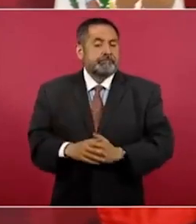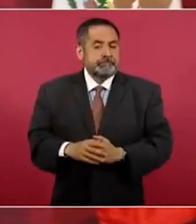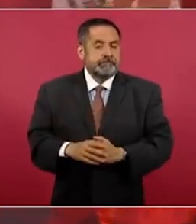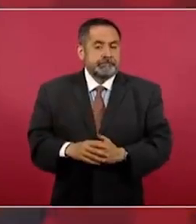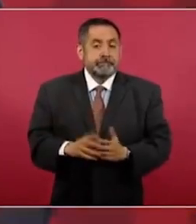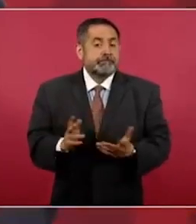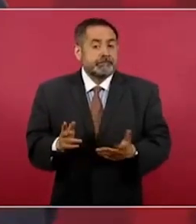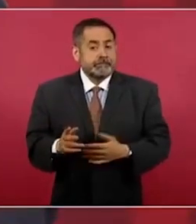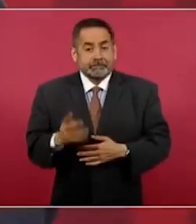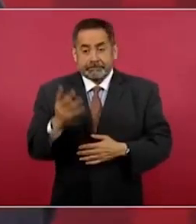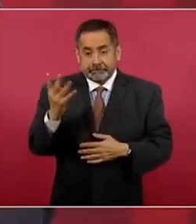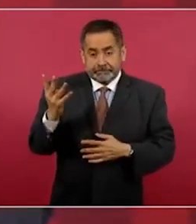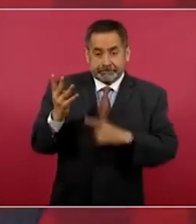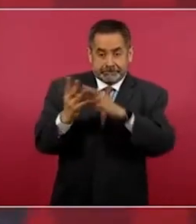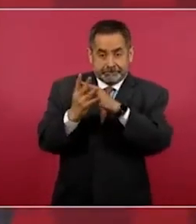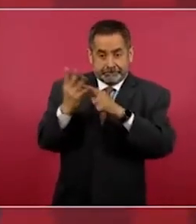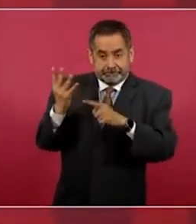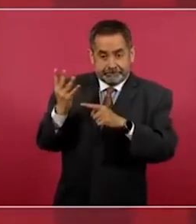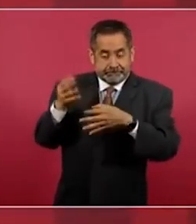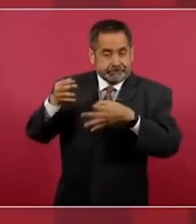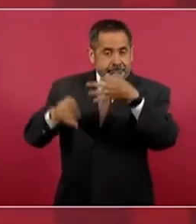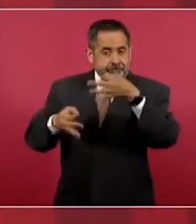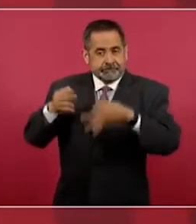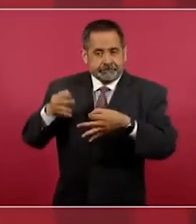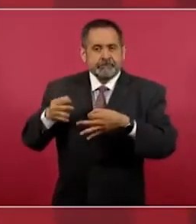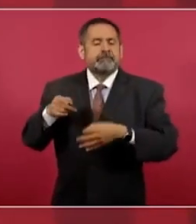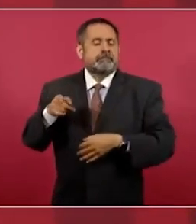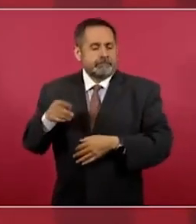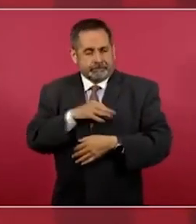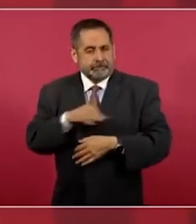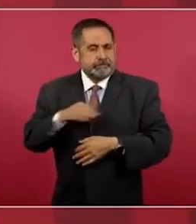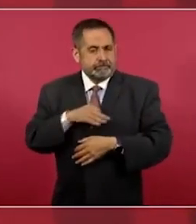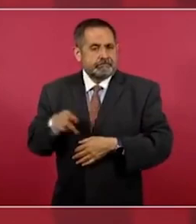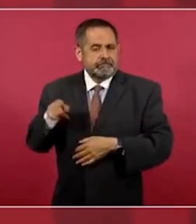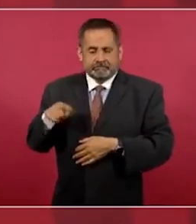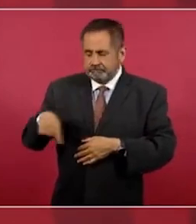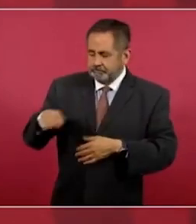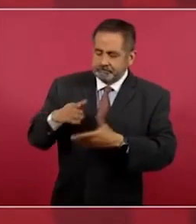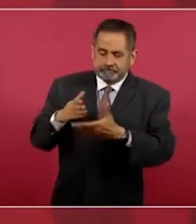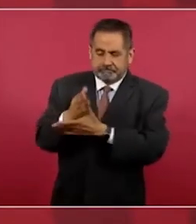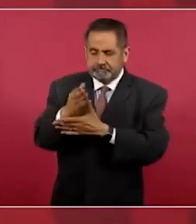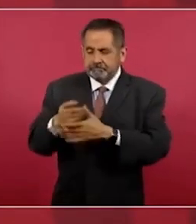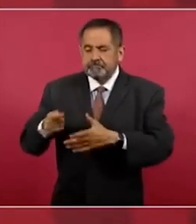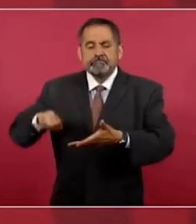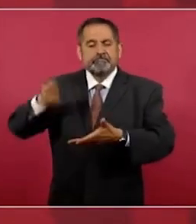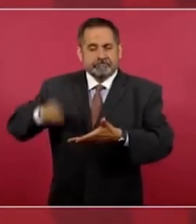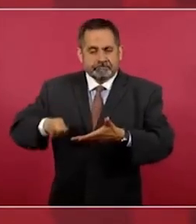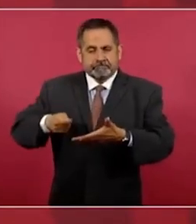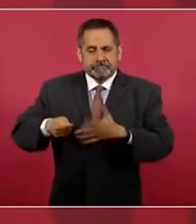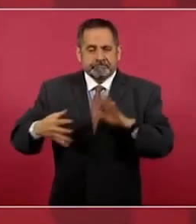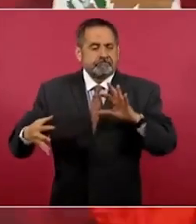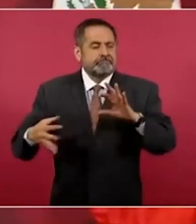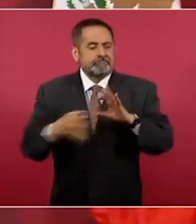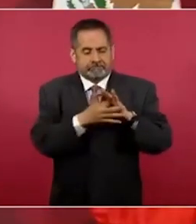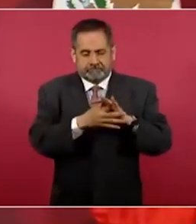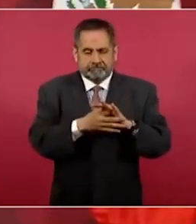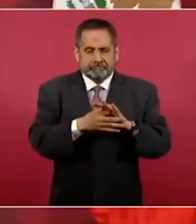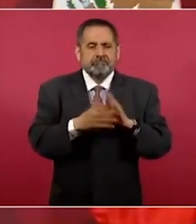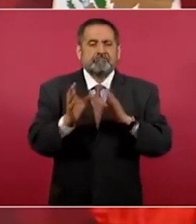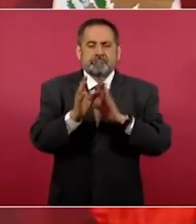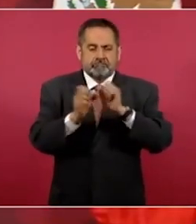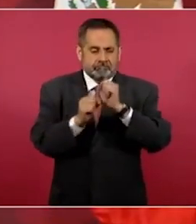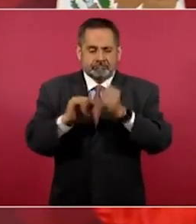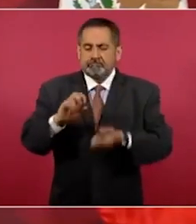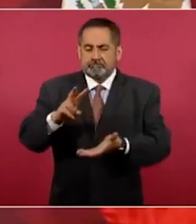pero con cuatro se logró que declararan constitucional